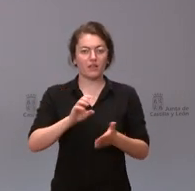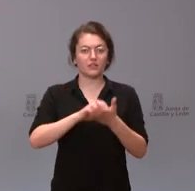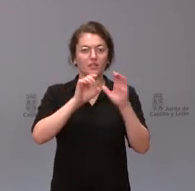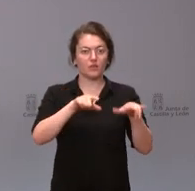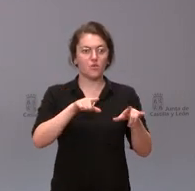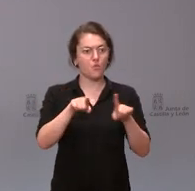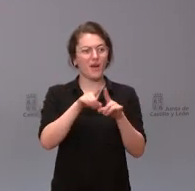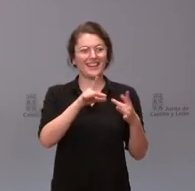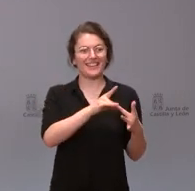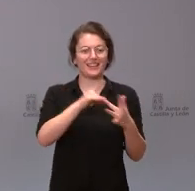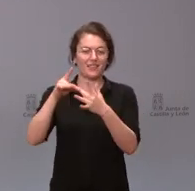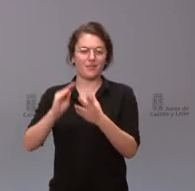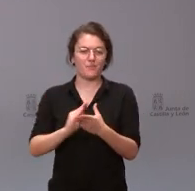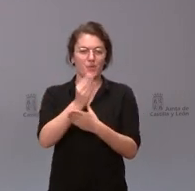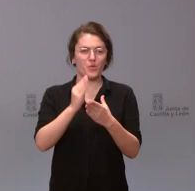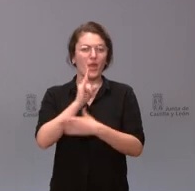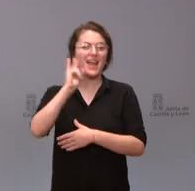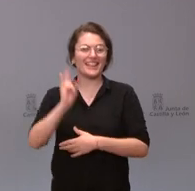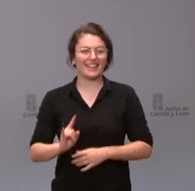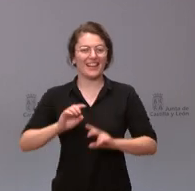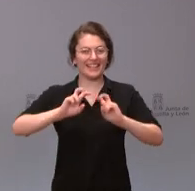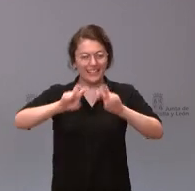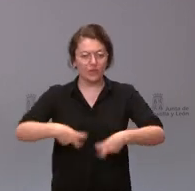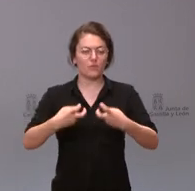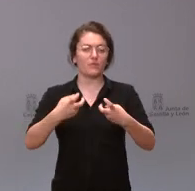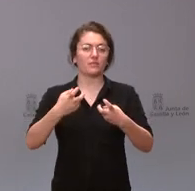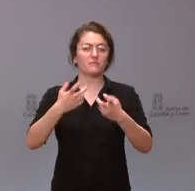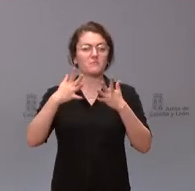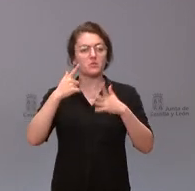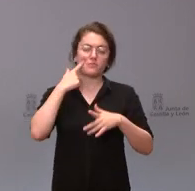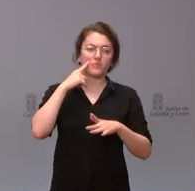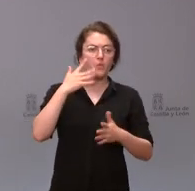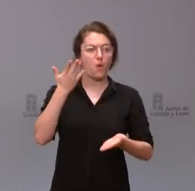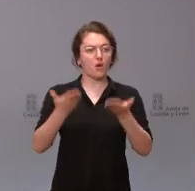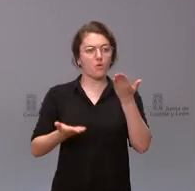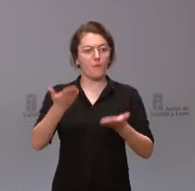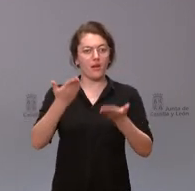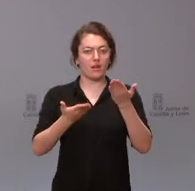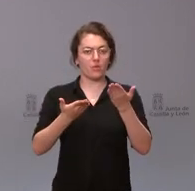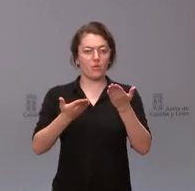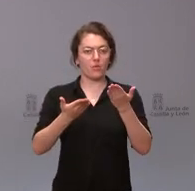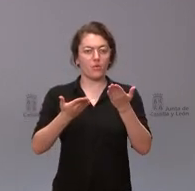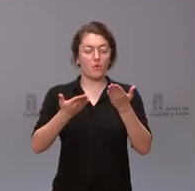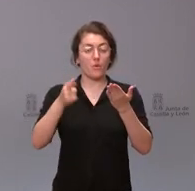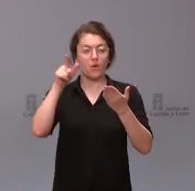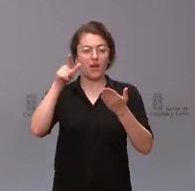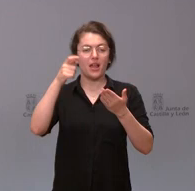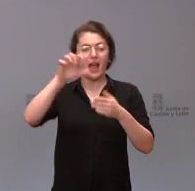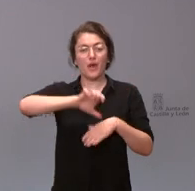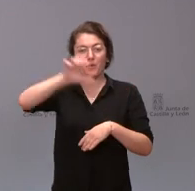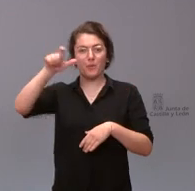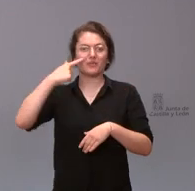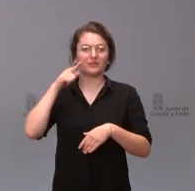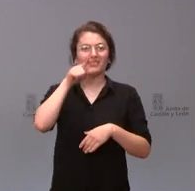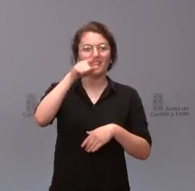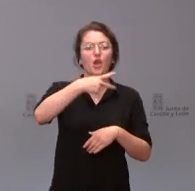producción de energías renovables dentro del contexto de la Unión Europea solo Noruega tiene un porcentaje mayor que el